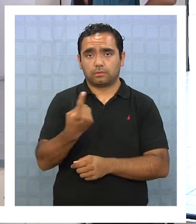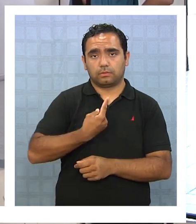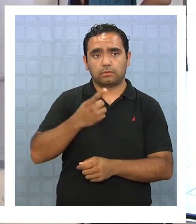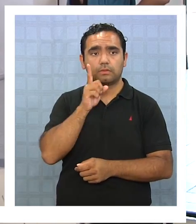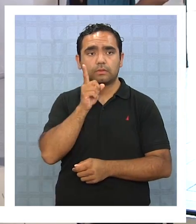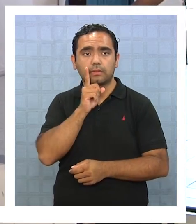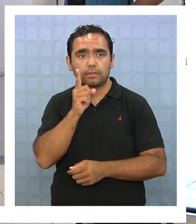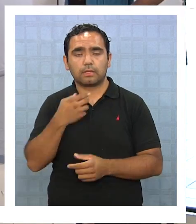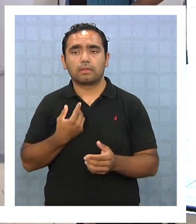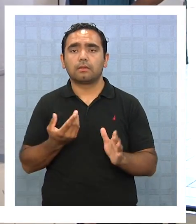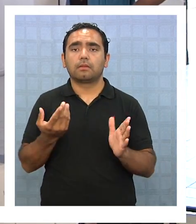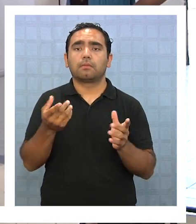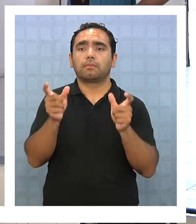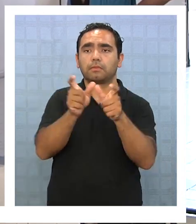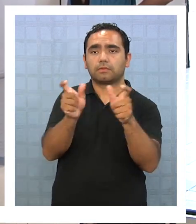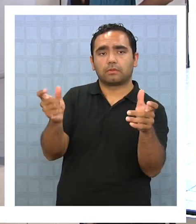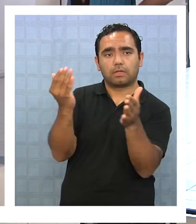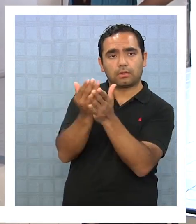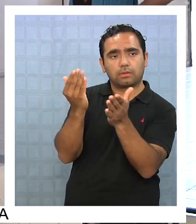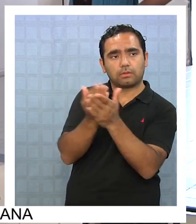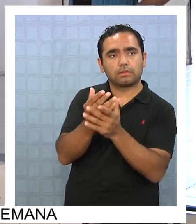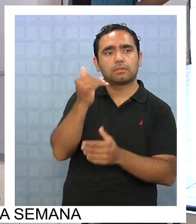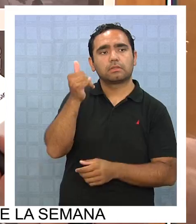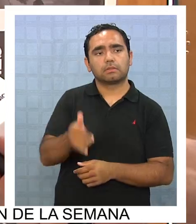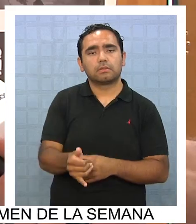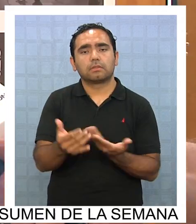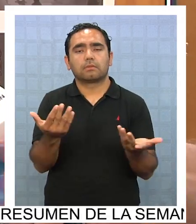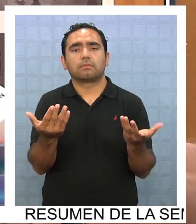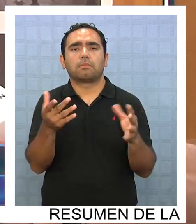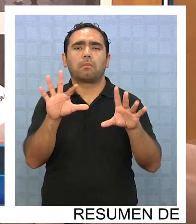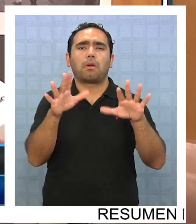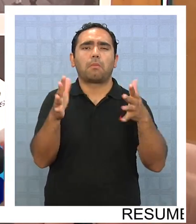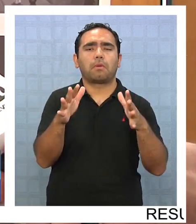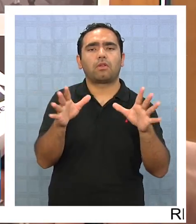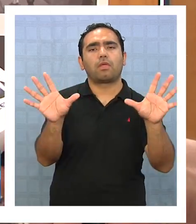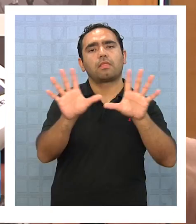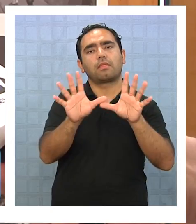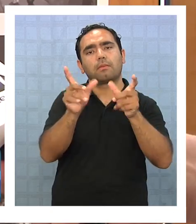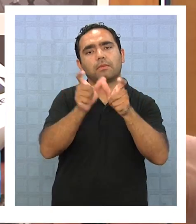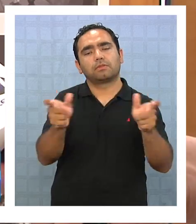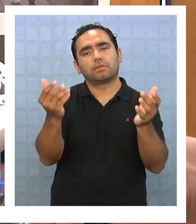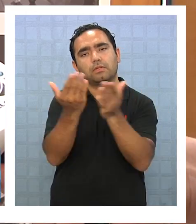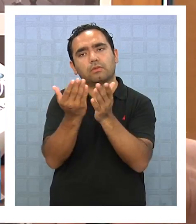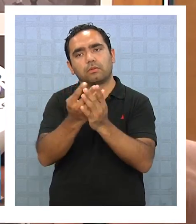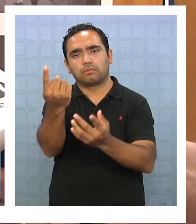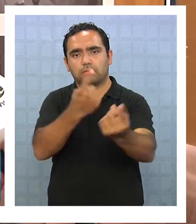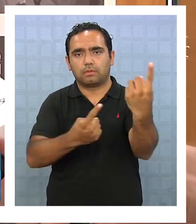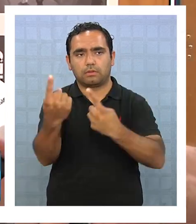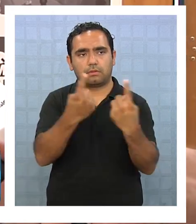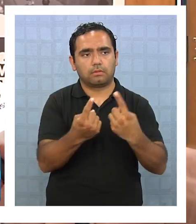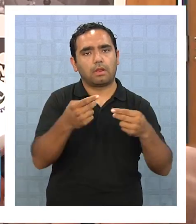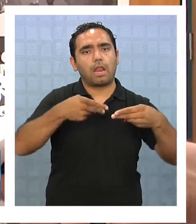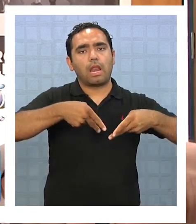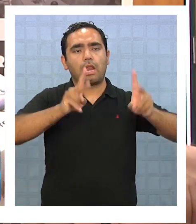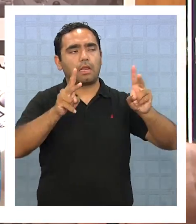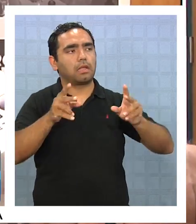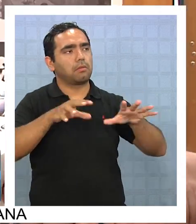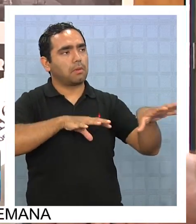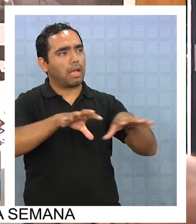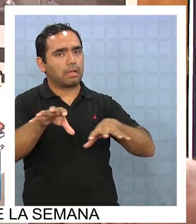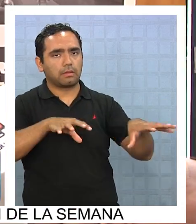siempre bases de datos de los estudiantes y siempre logramos que llegue una cantidad de alrededor de hasta 10 alumnos a participar de las actividades de manera libre.